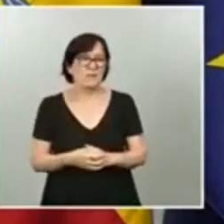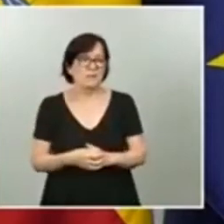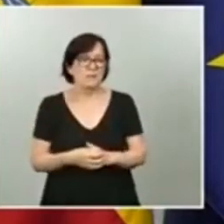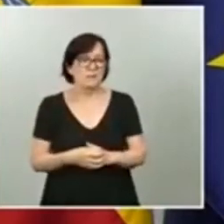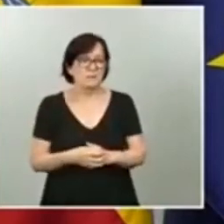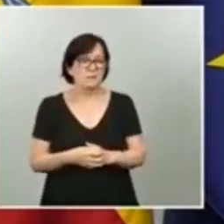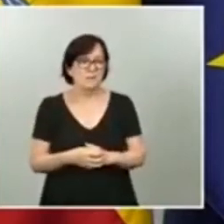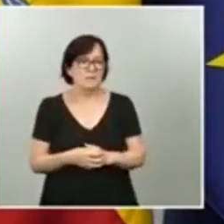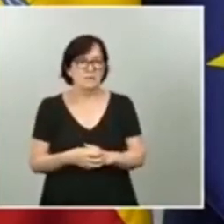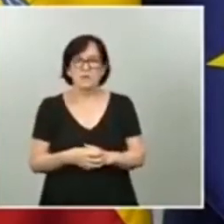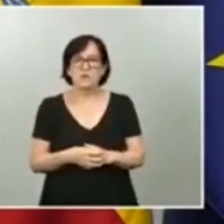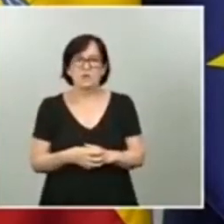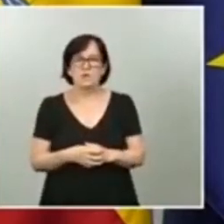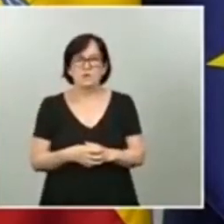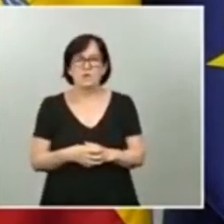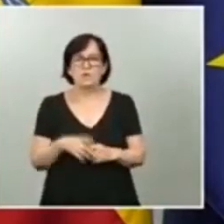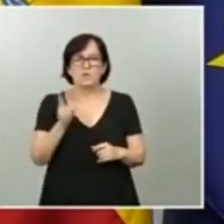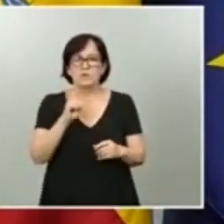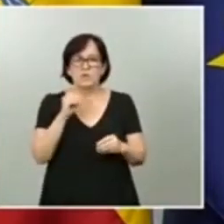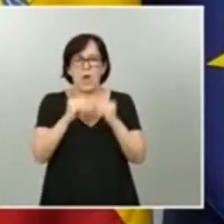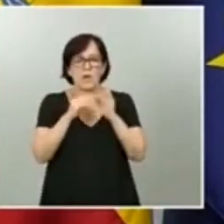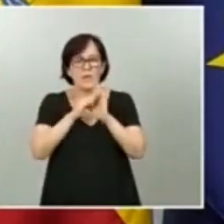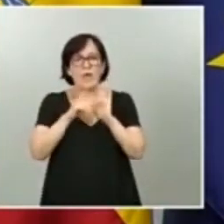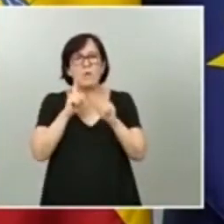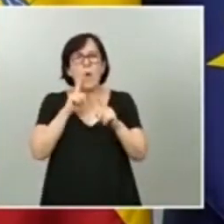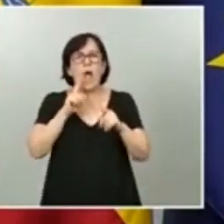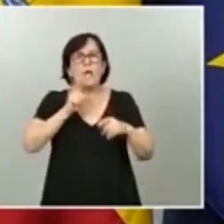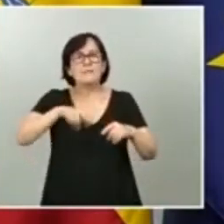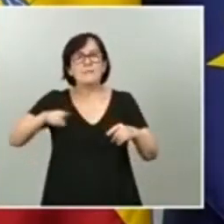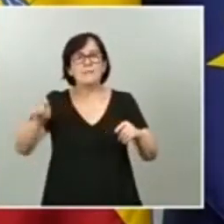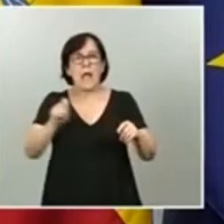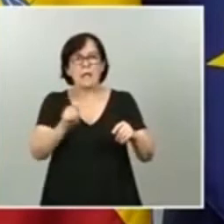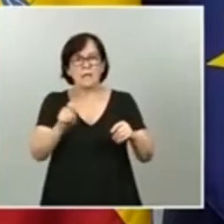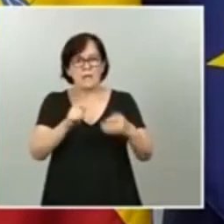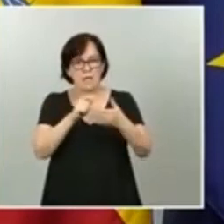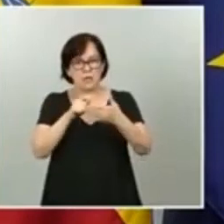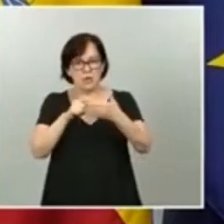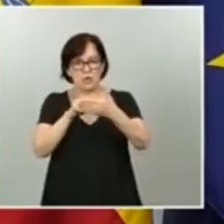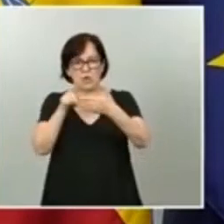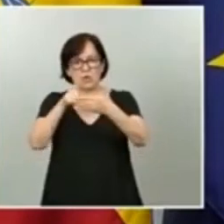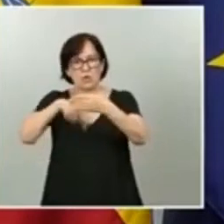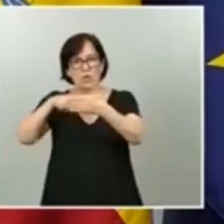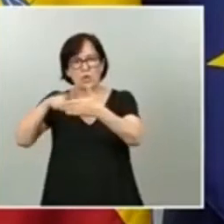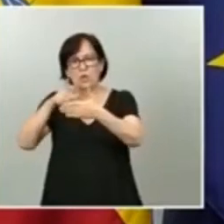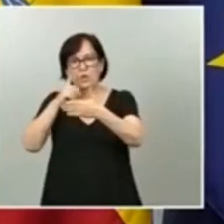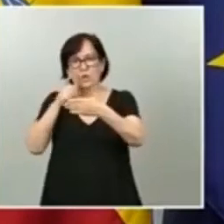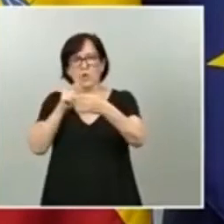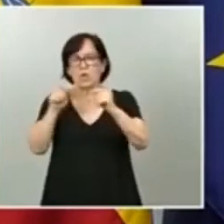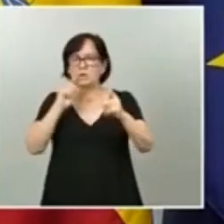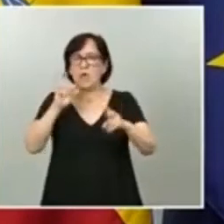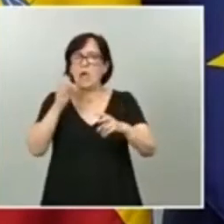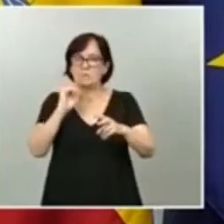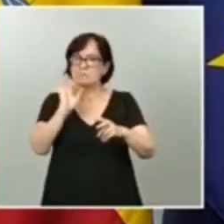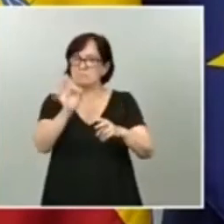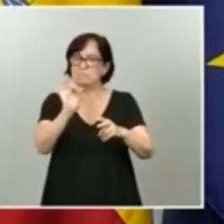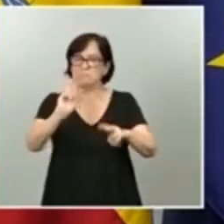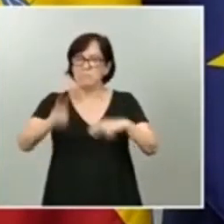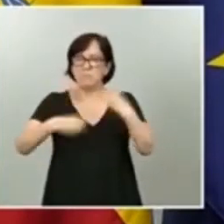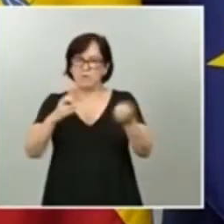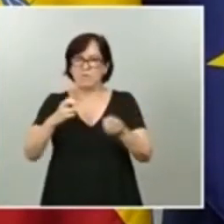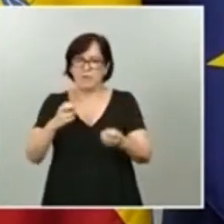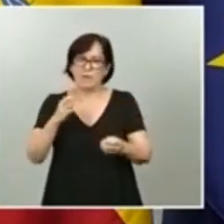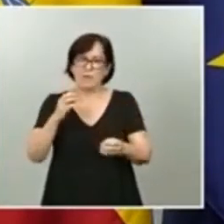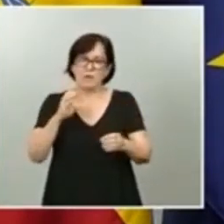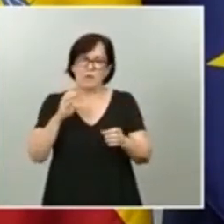establecido un calendario, pero es verdad que hay modificaciones del Código Penal que deberíamos de abordar.